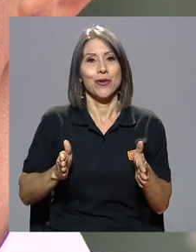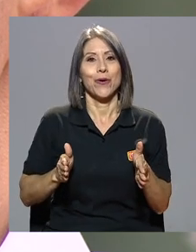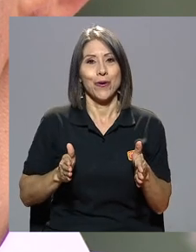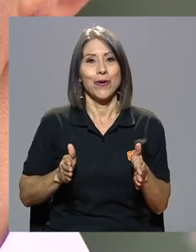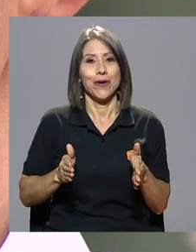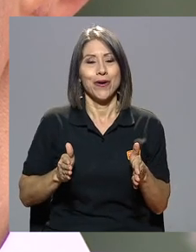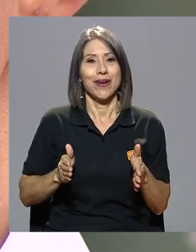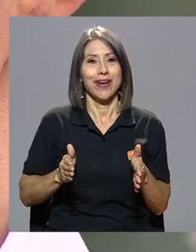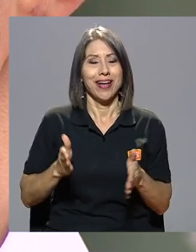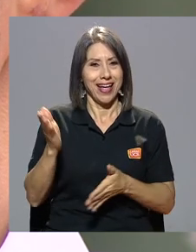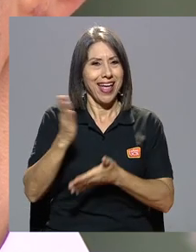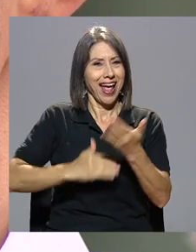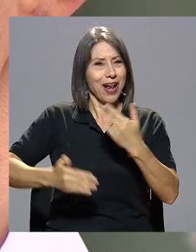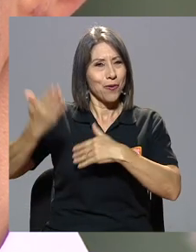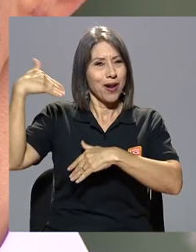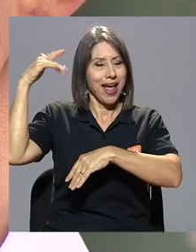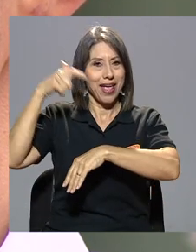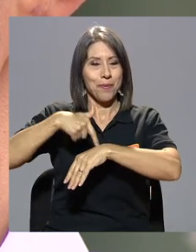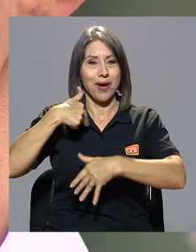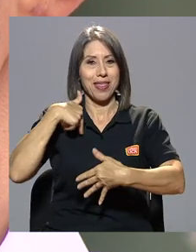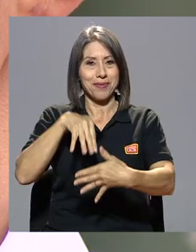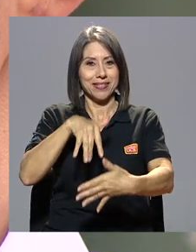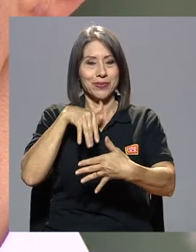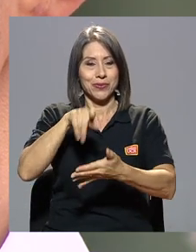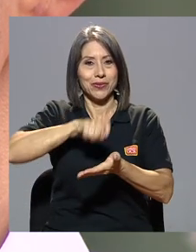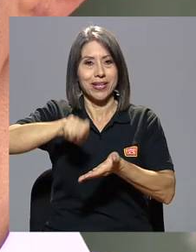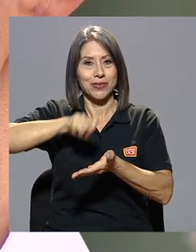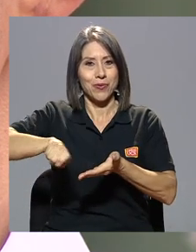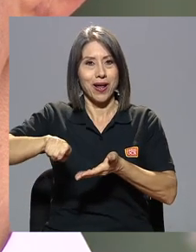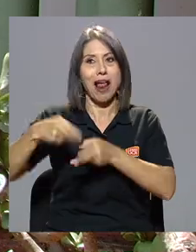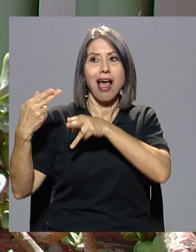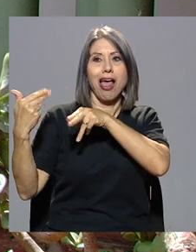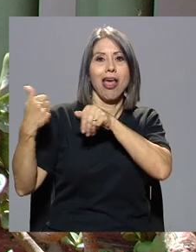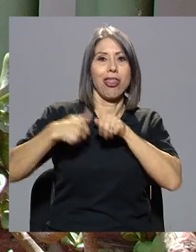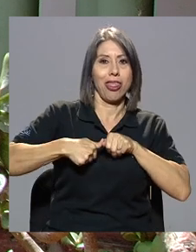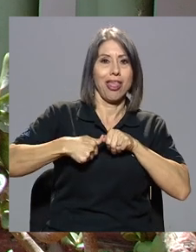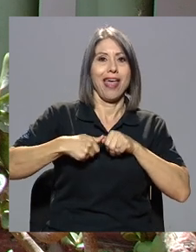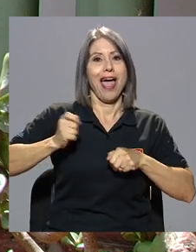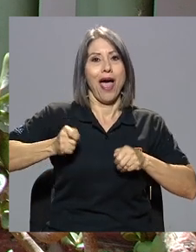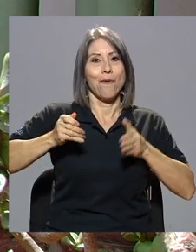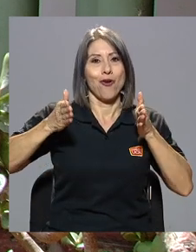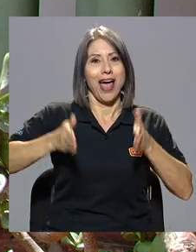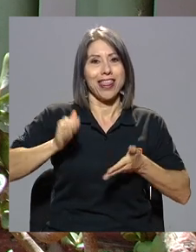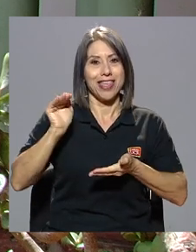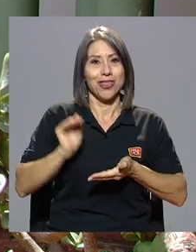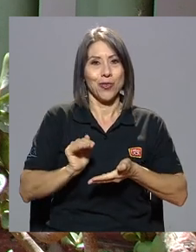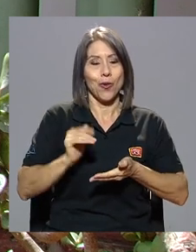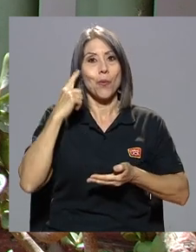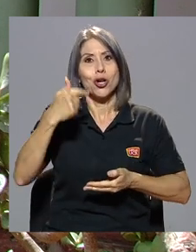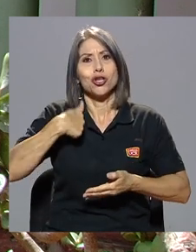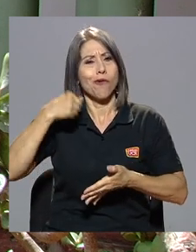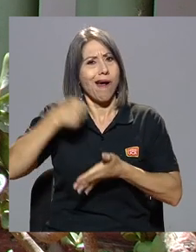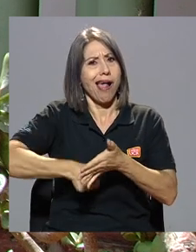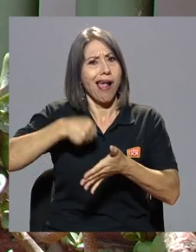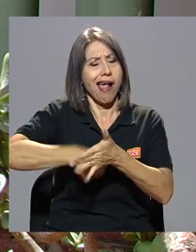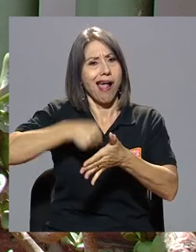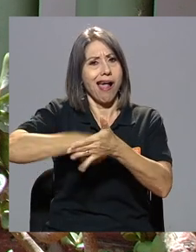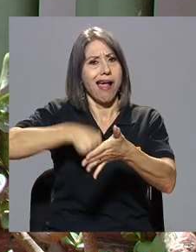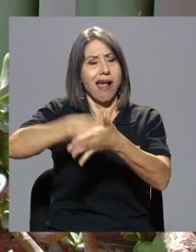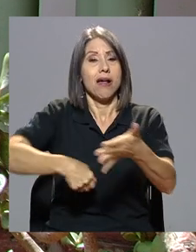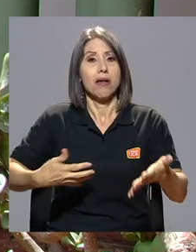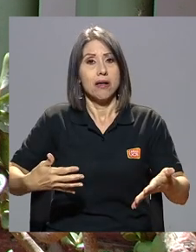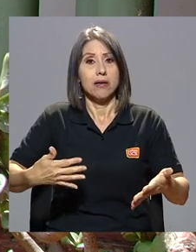mis estudios en la escuela porque todo lo peleaba y es que